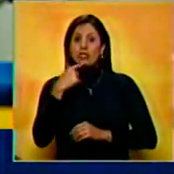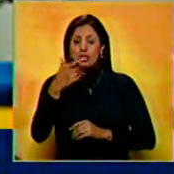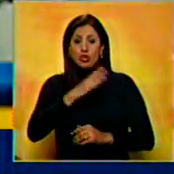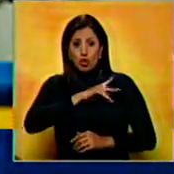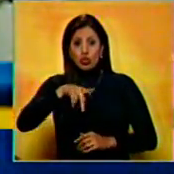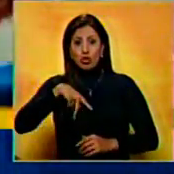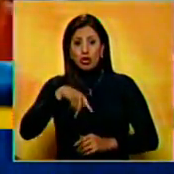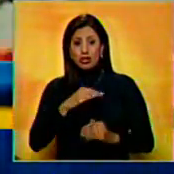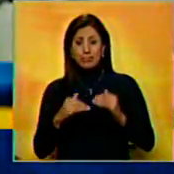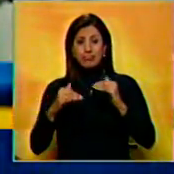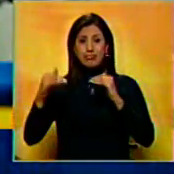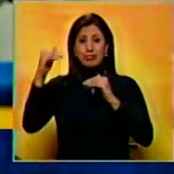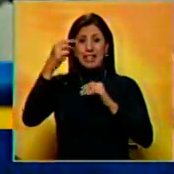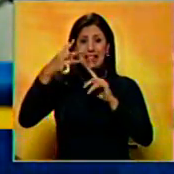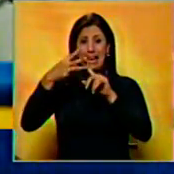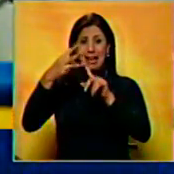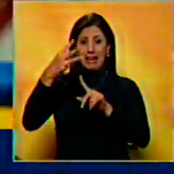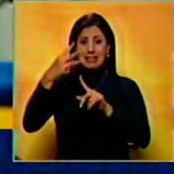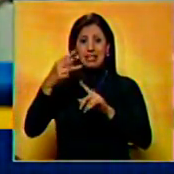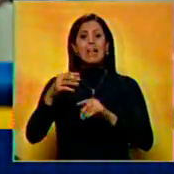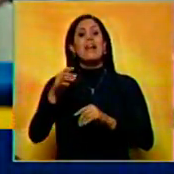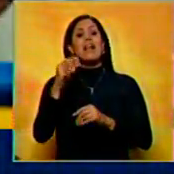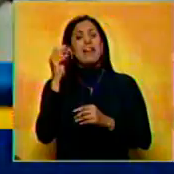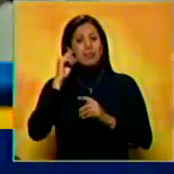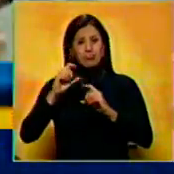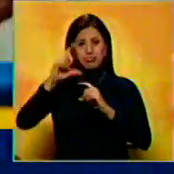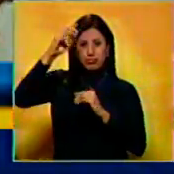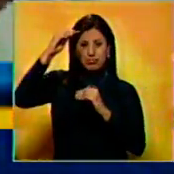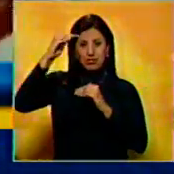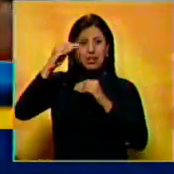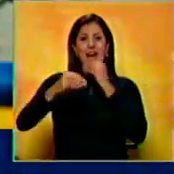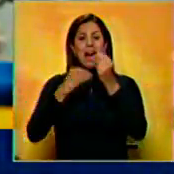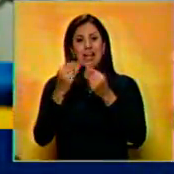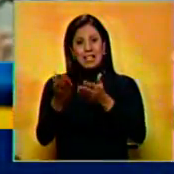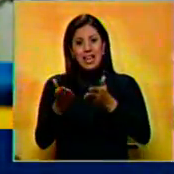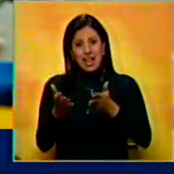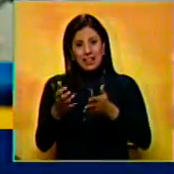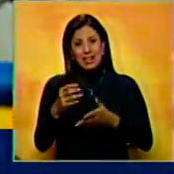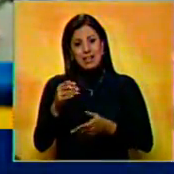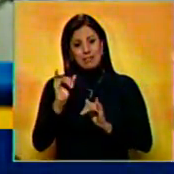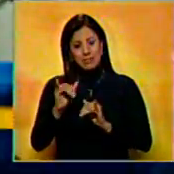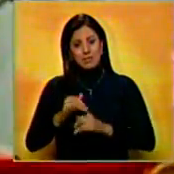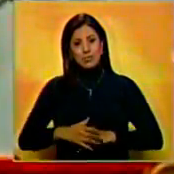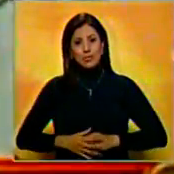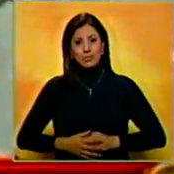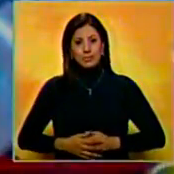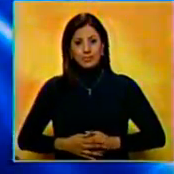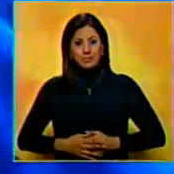nosotros hemos tricuatruplicado la brecha con la cual se había ganado en la última elección.